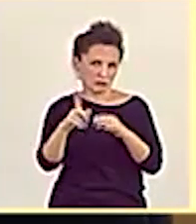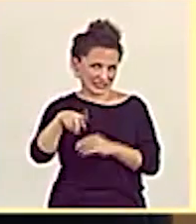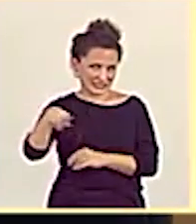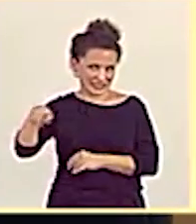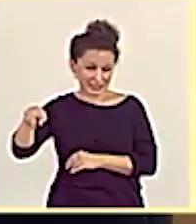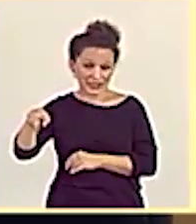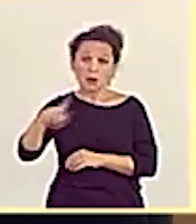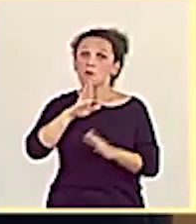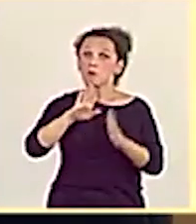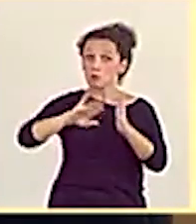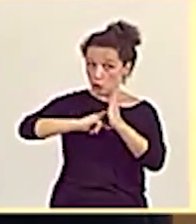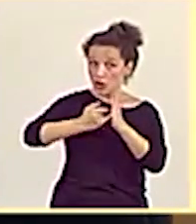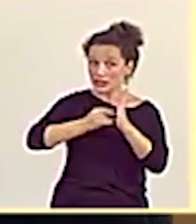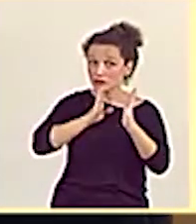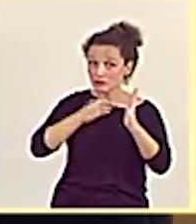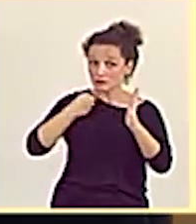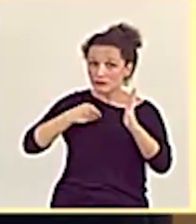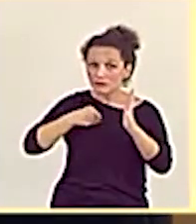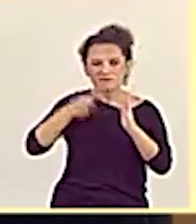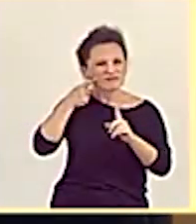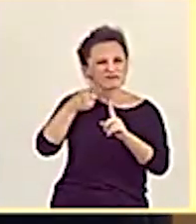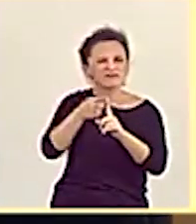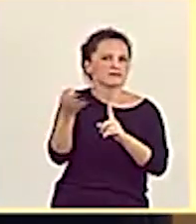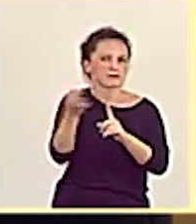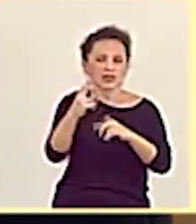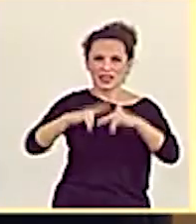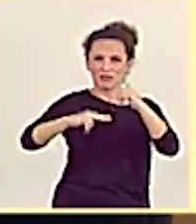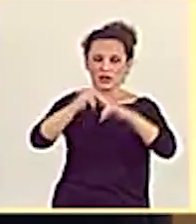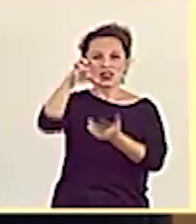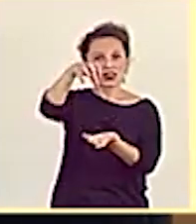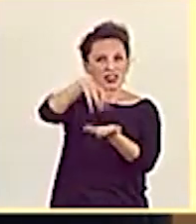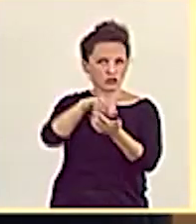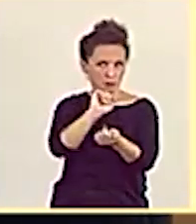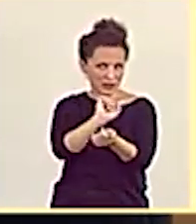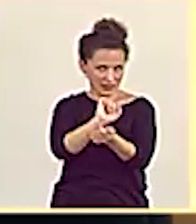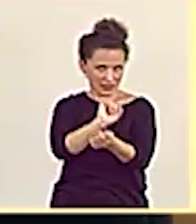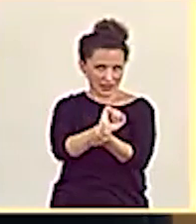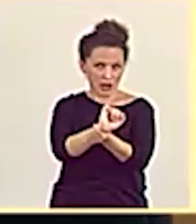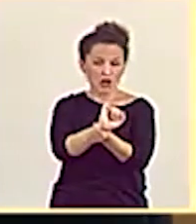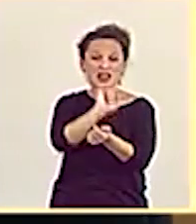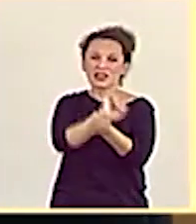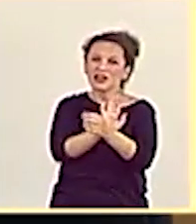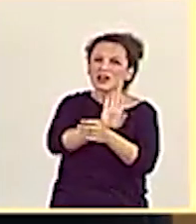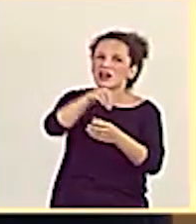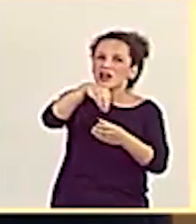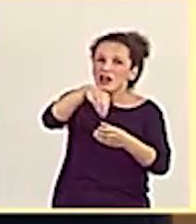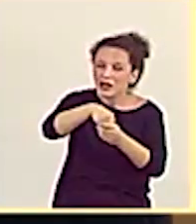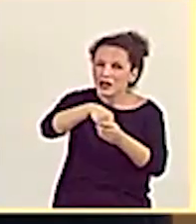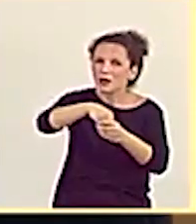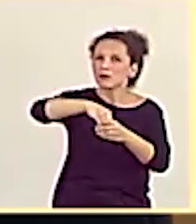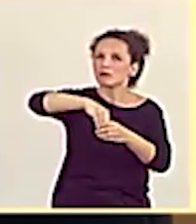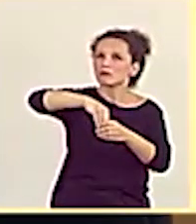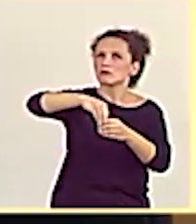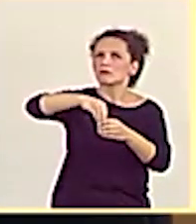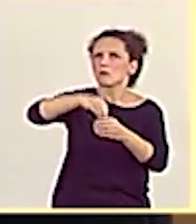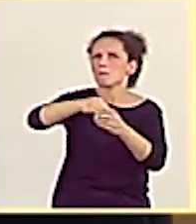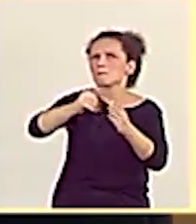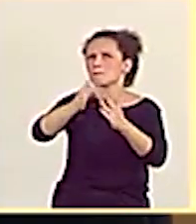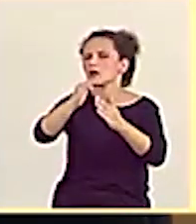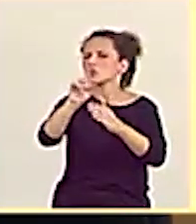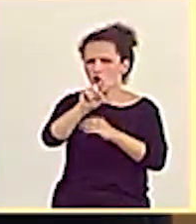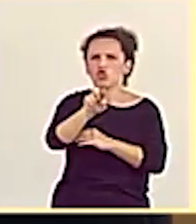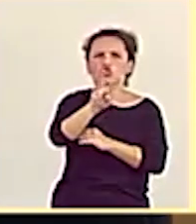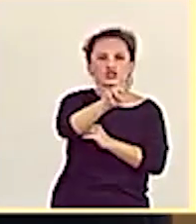El proyecto dará lugar a la edificación de un nuevo centro penitenciario dotado con una capacidad de más, no de más, sino de